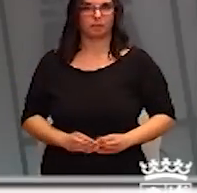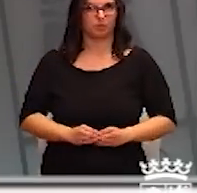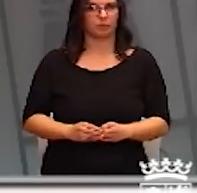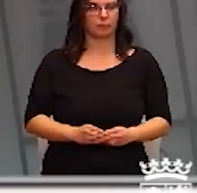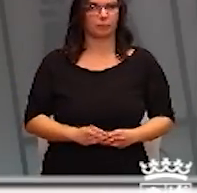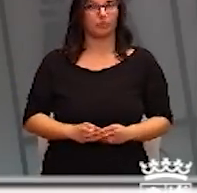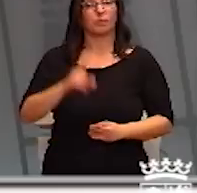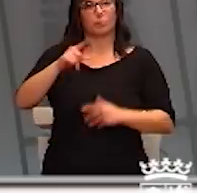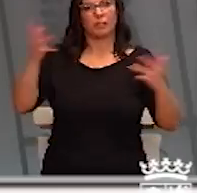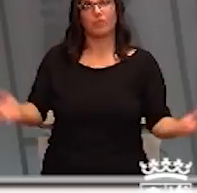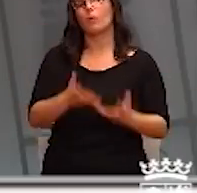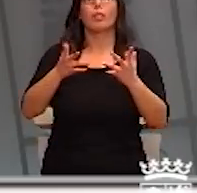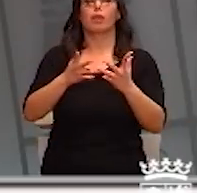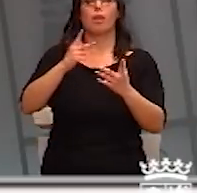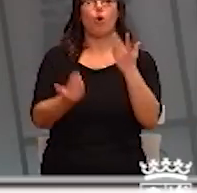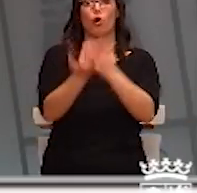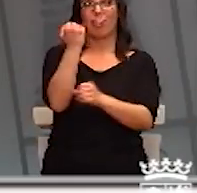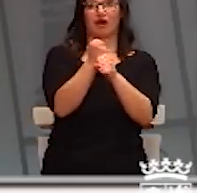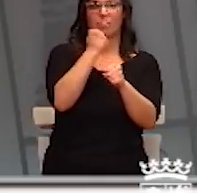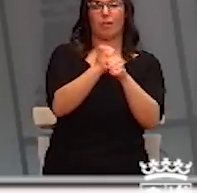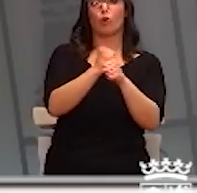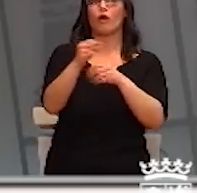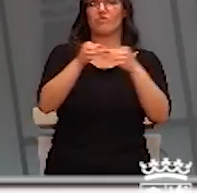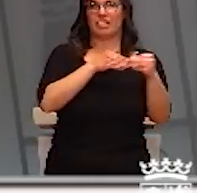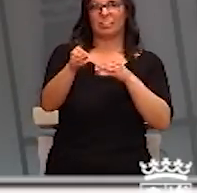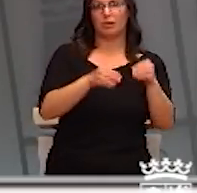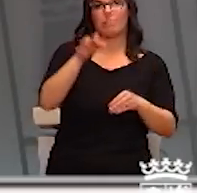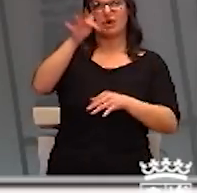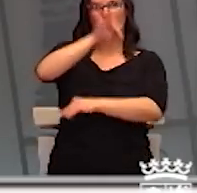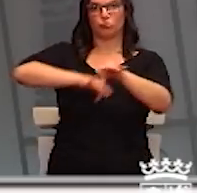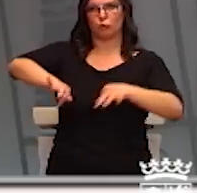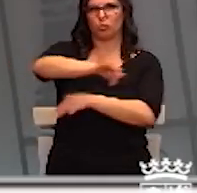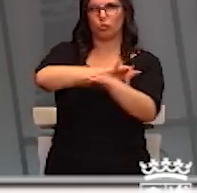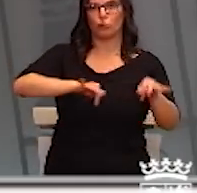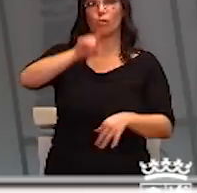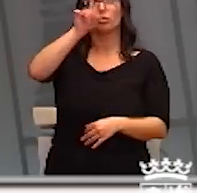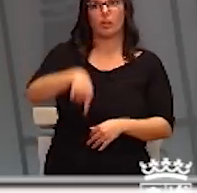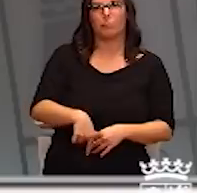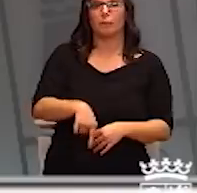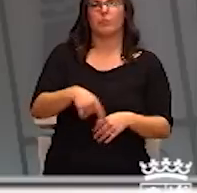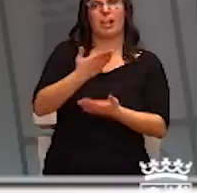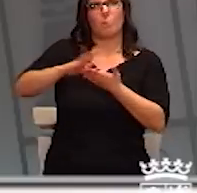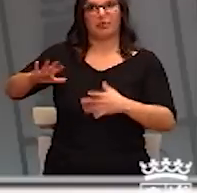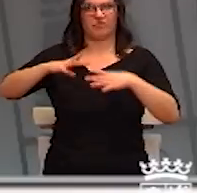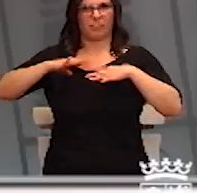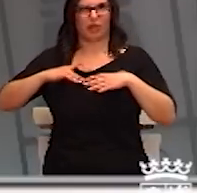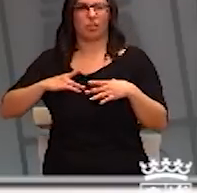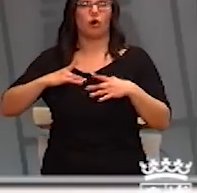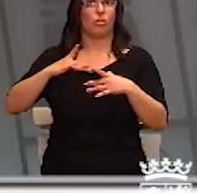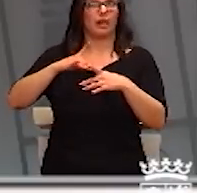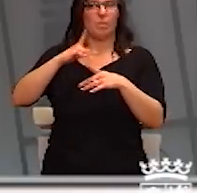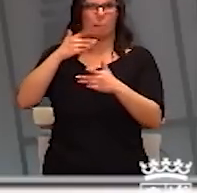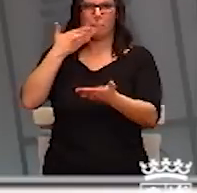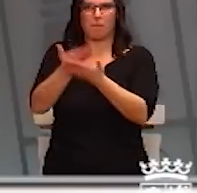va a favorecer la flexibilidad de jornada y el trabajo a turno, se excepciona el sistema general de jornada de vacaciones, permisos y licencias durante la situación de emergencia.